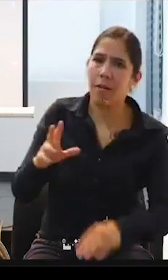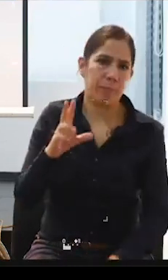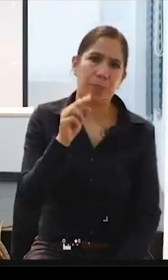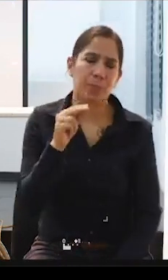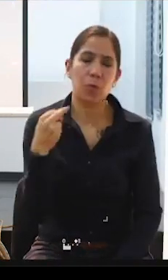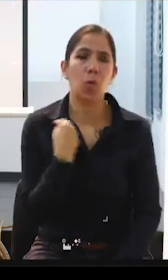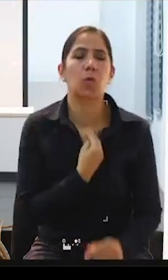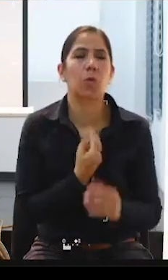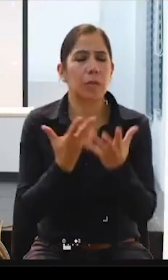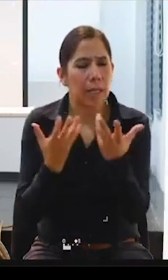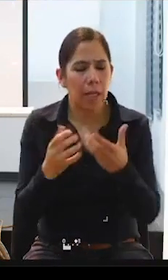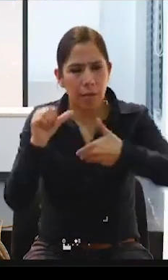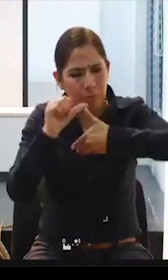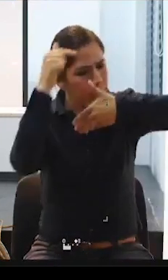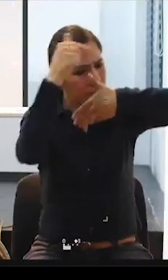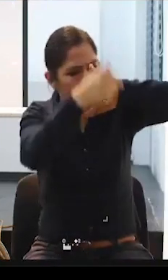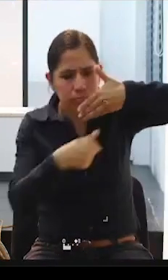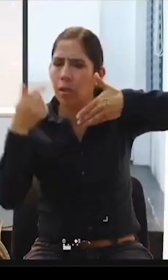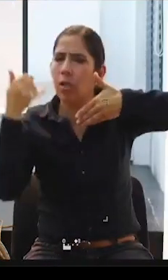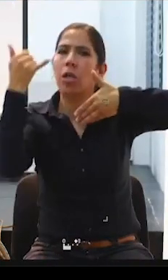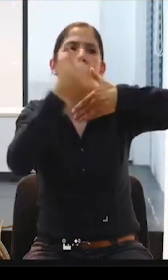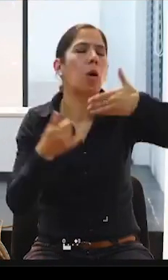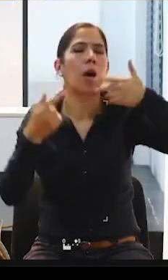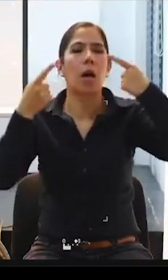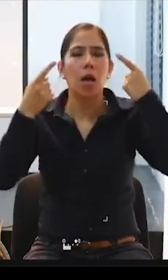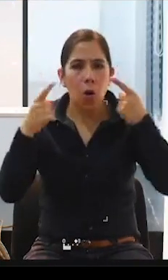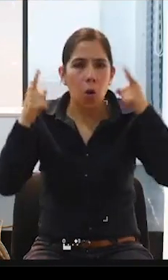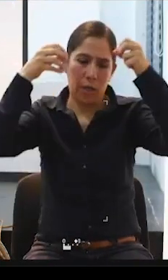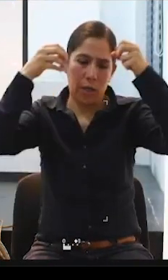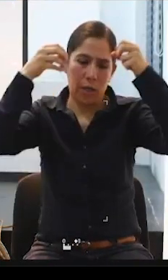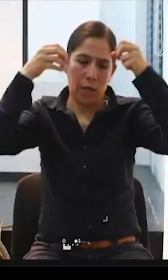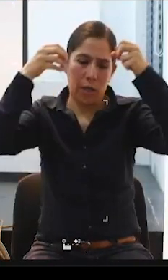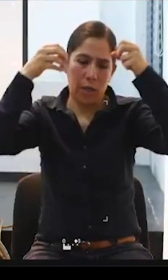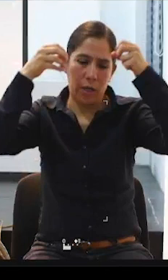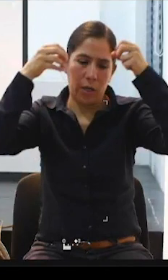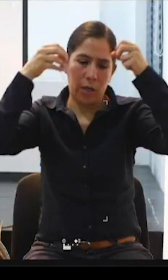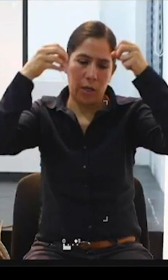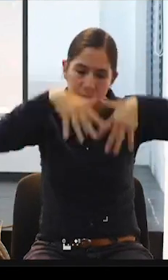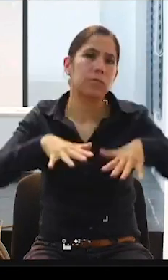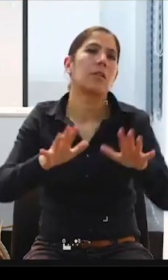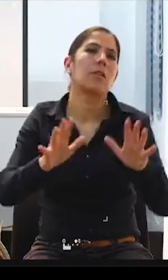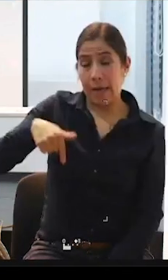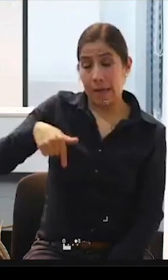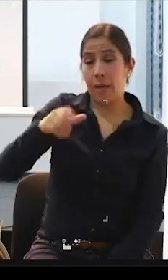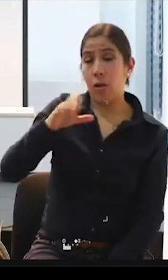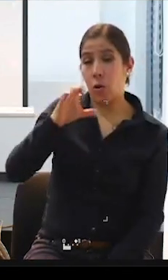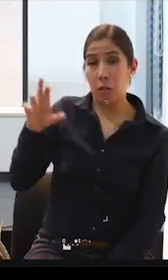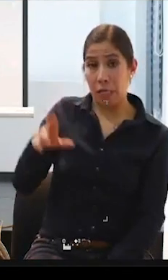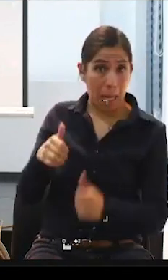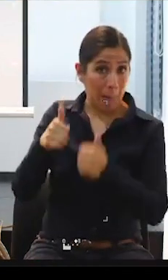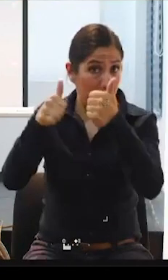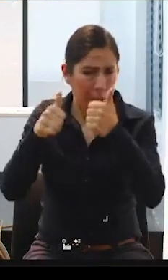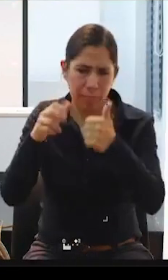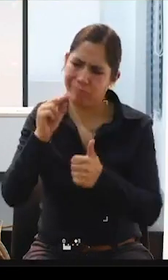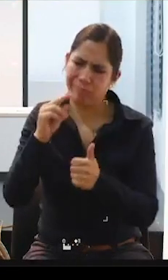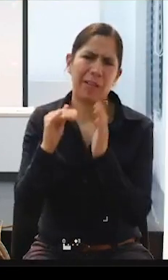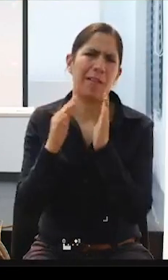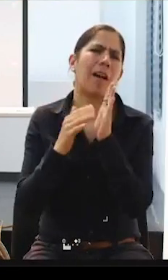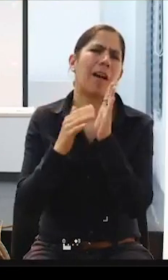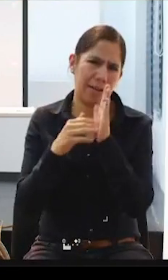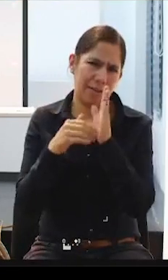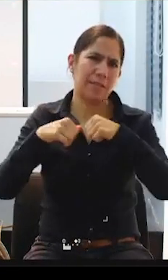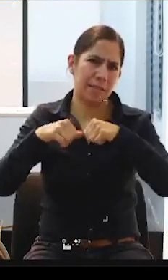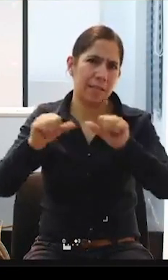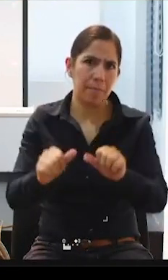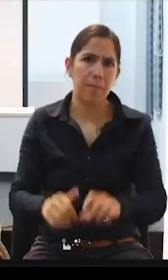en otros lugares de Latinoamérica, ¿verdad?, en otros países, y bueno, acá en Costa Rica todavía falta mucho, ¿verdad?, por hacer